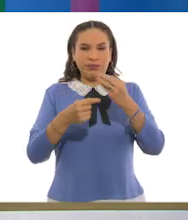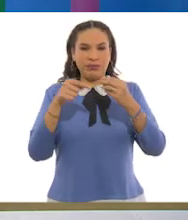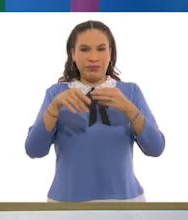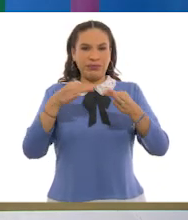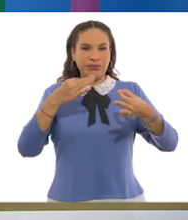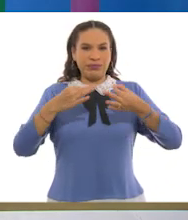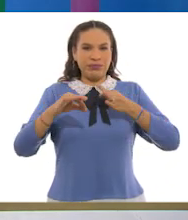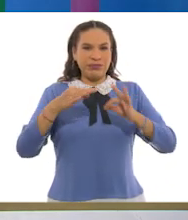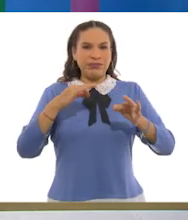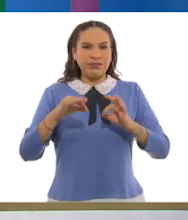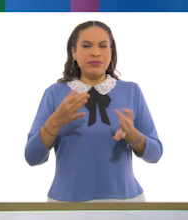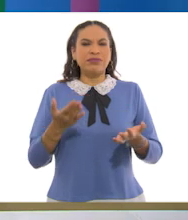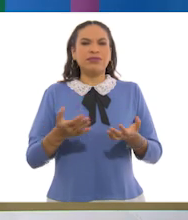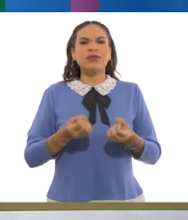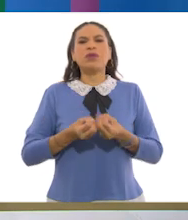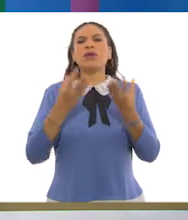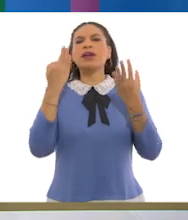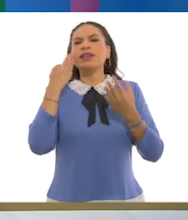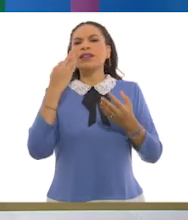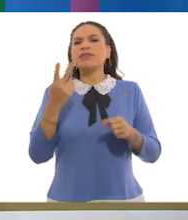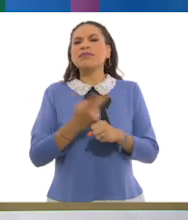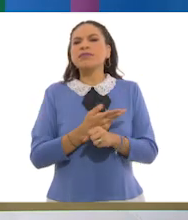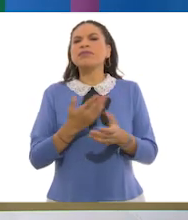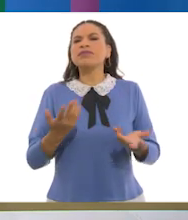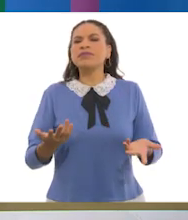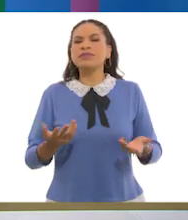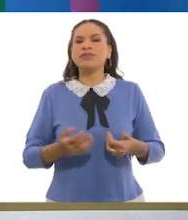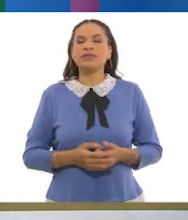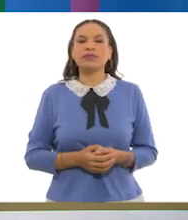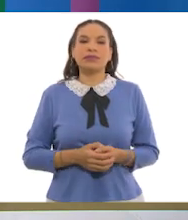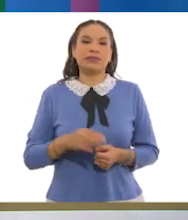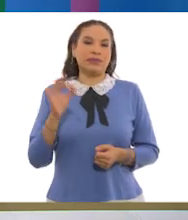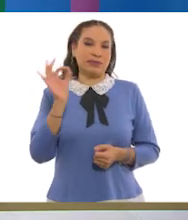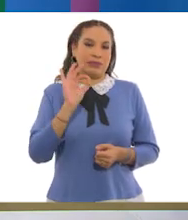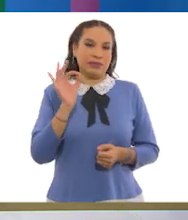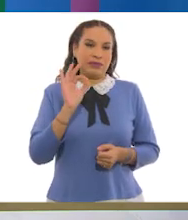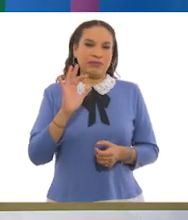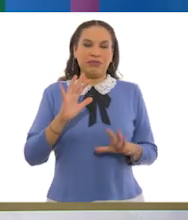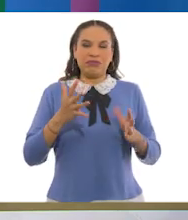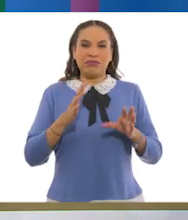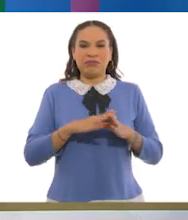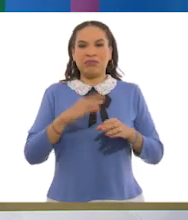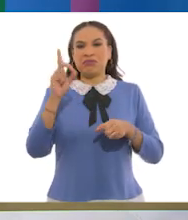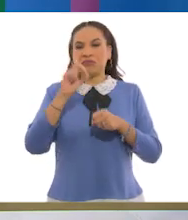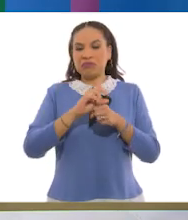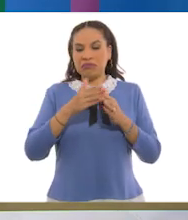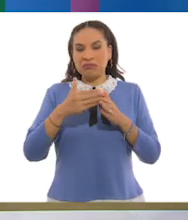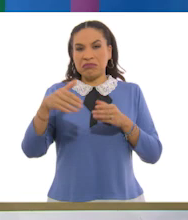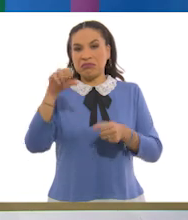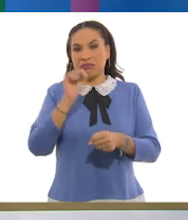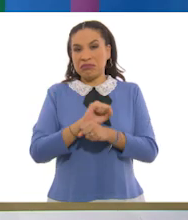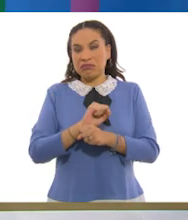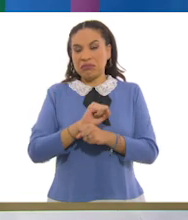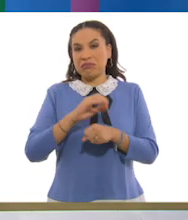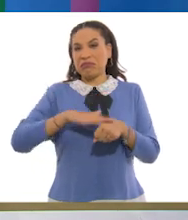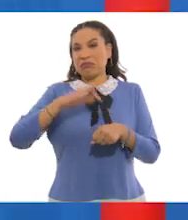degradación de un plástico, ¿en cuánto tiempo sucederá? Pues más que unos días o semanas,